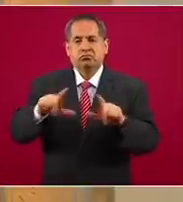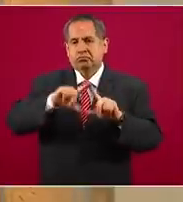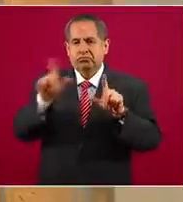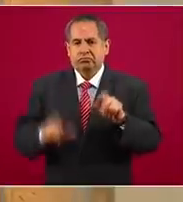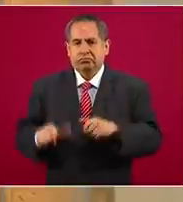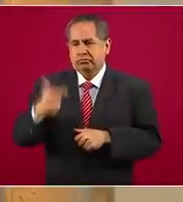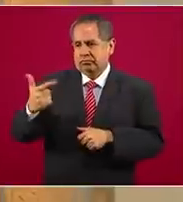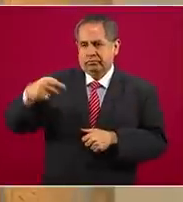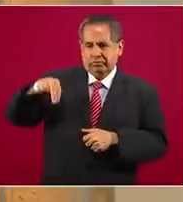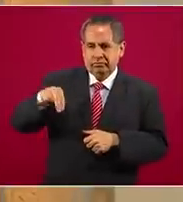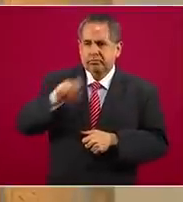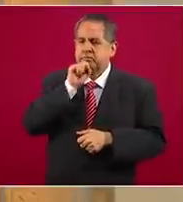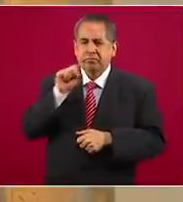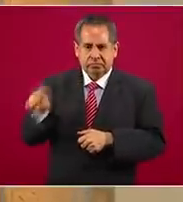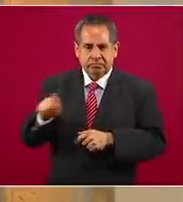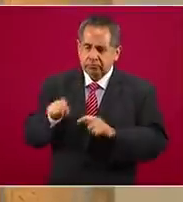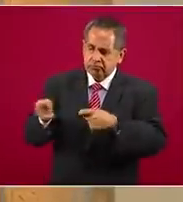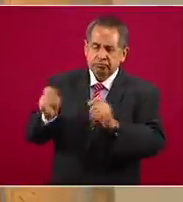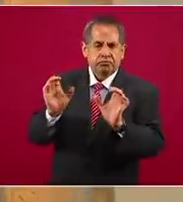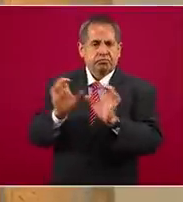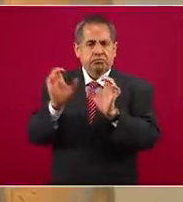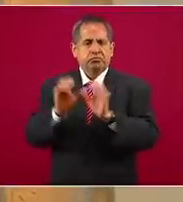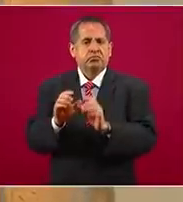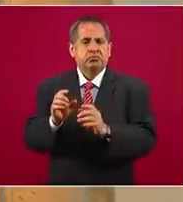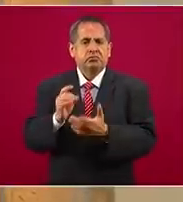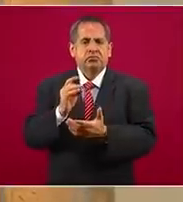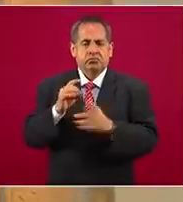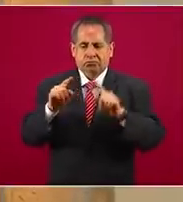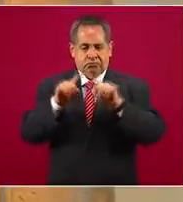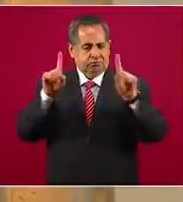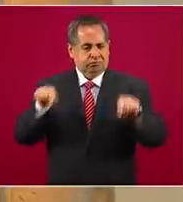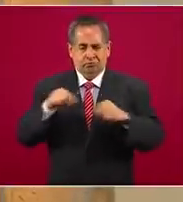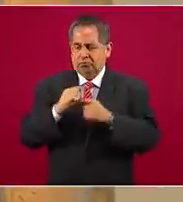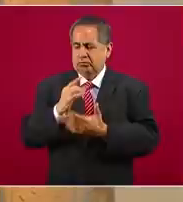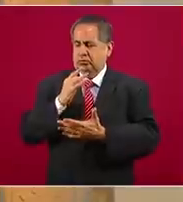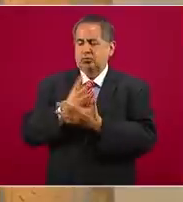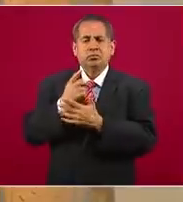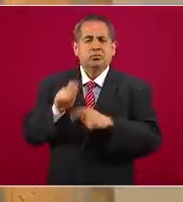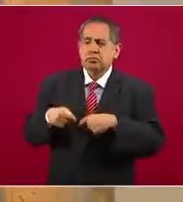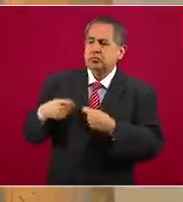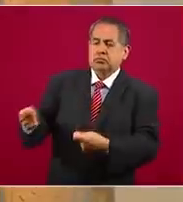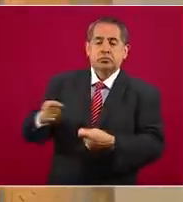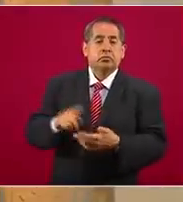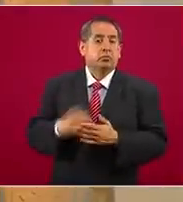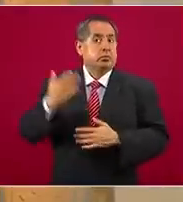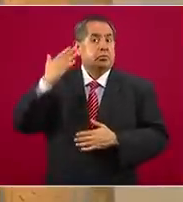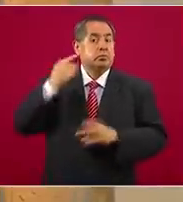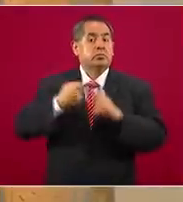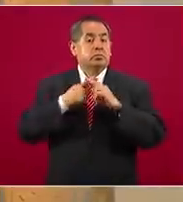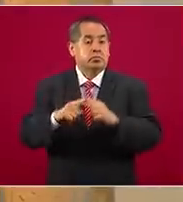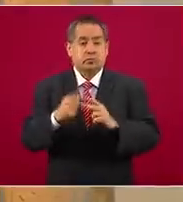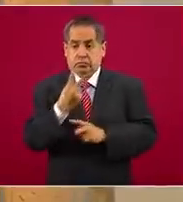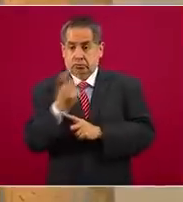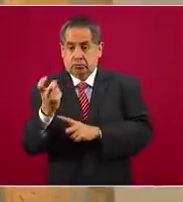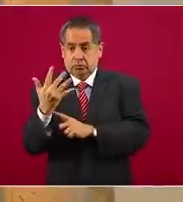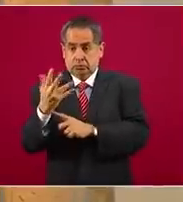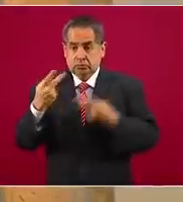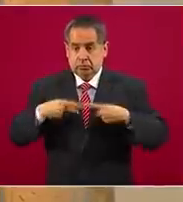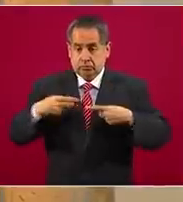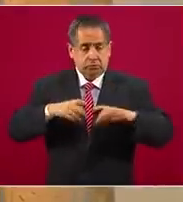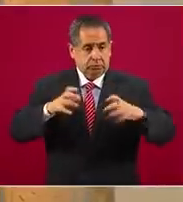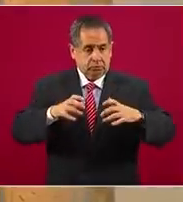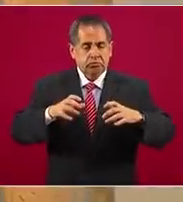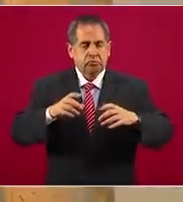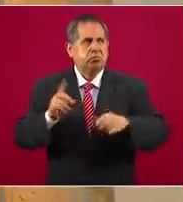puedan tener su certificado único policial. Este curso en línea inició con 250 elementos el día